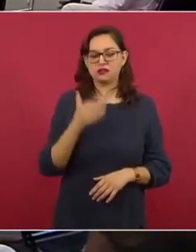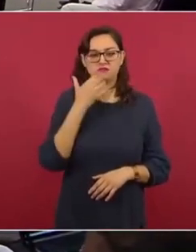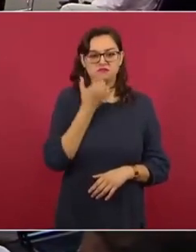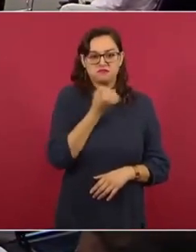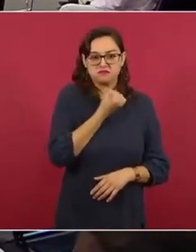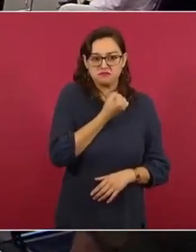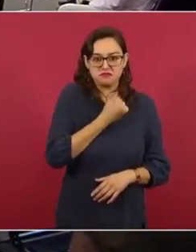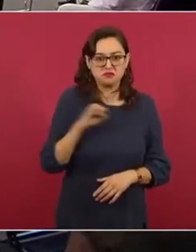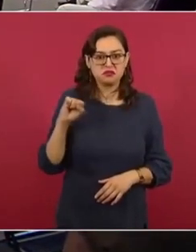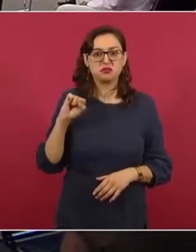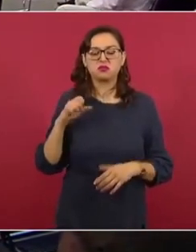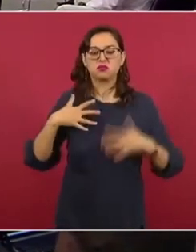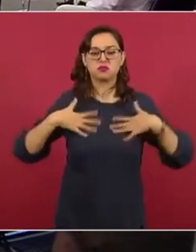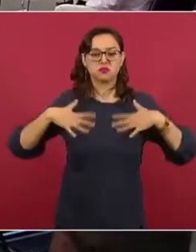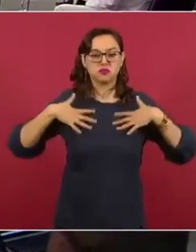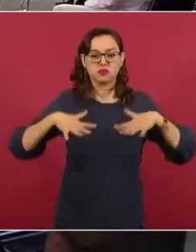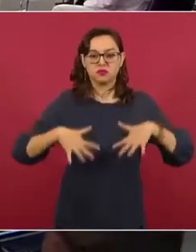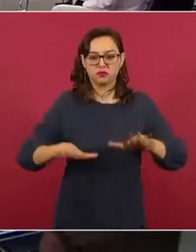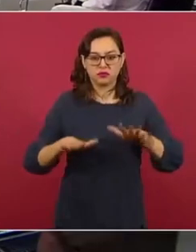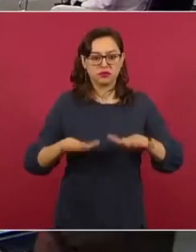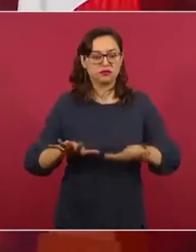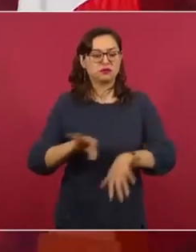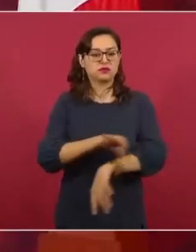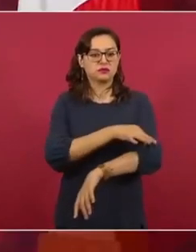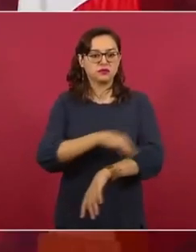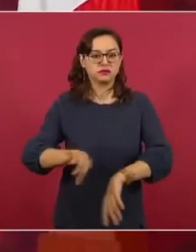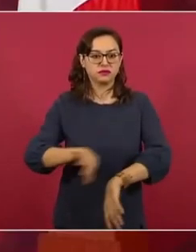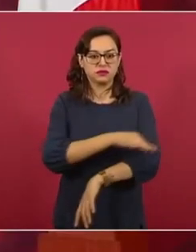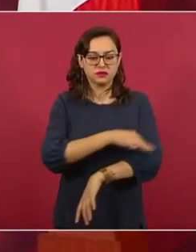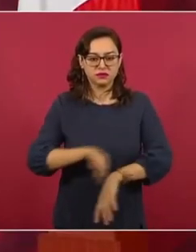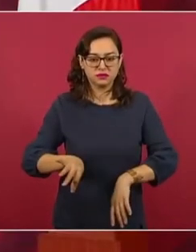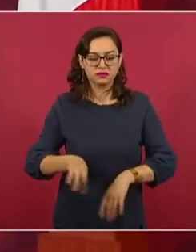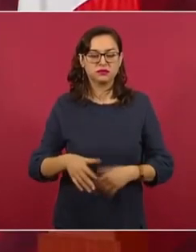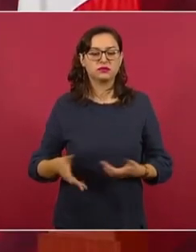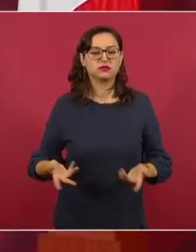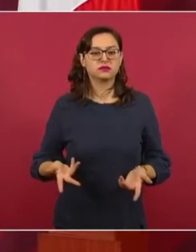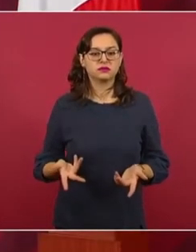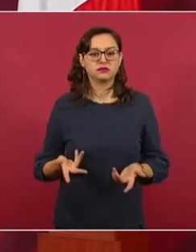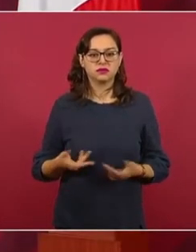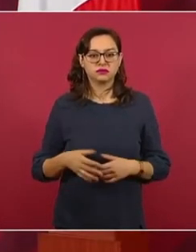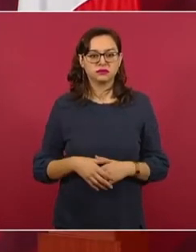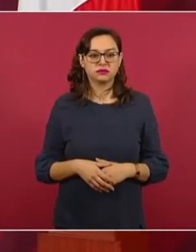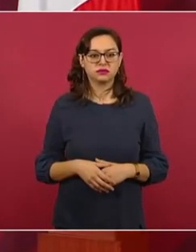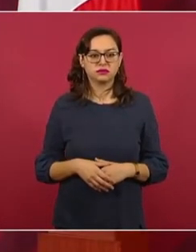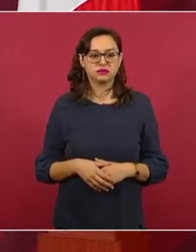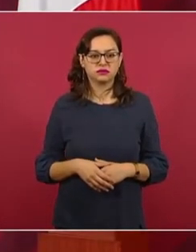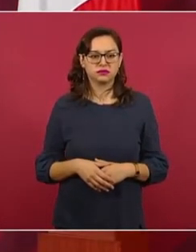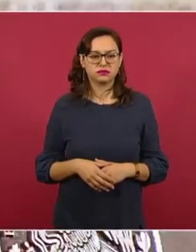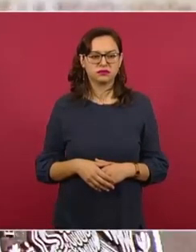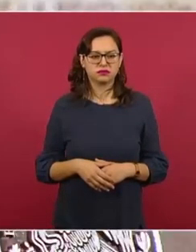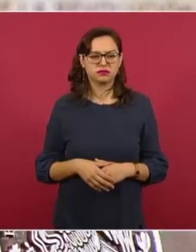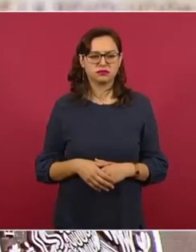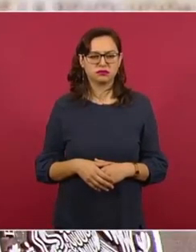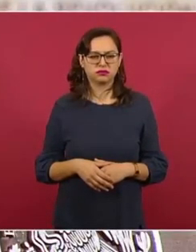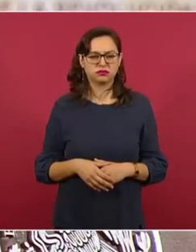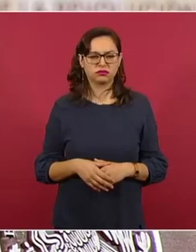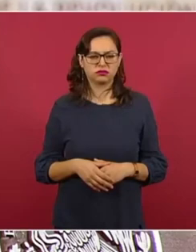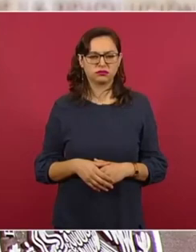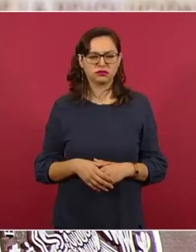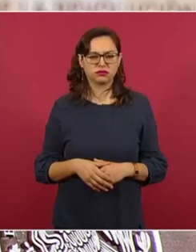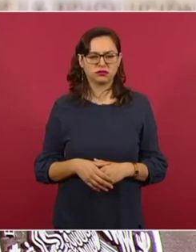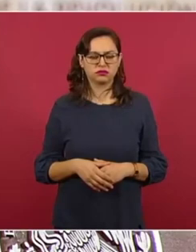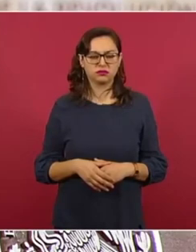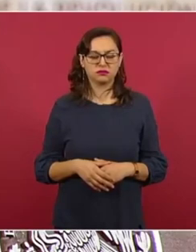diseñadores de alta costura, arquitectos, estrategas, altos, bronceados y